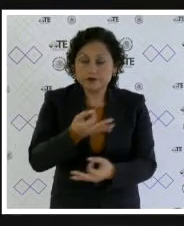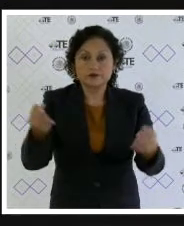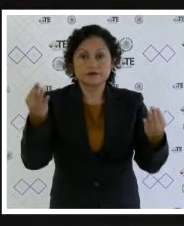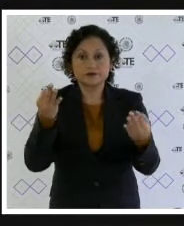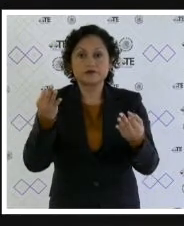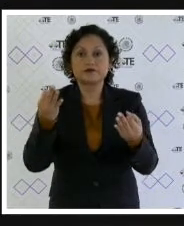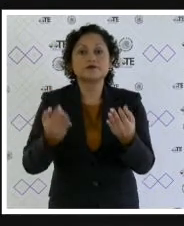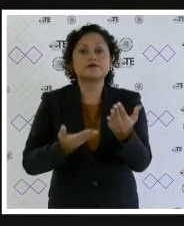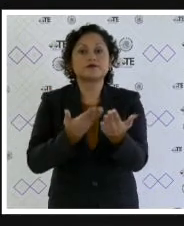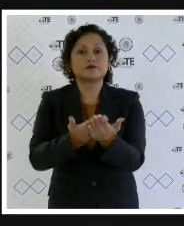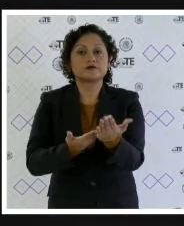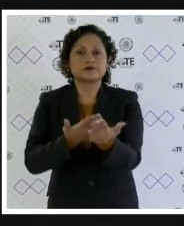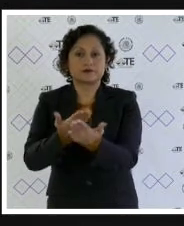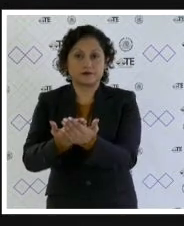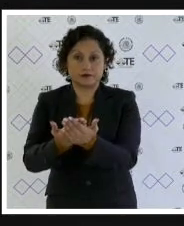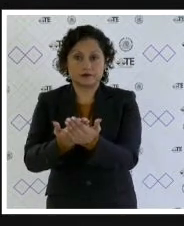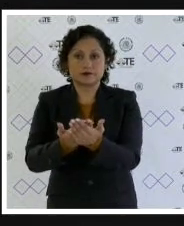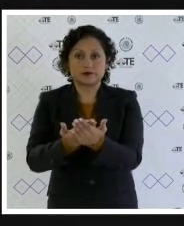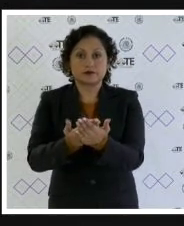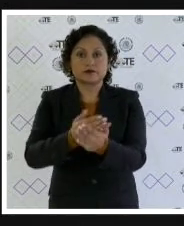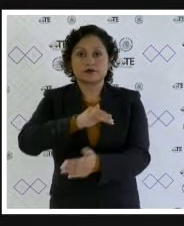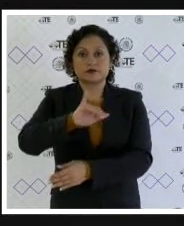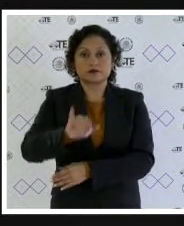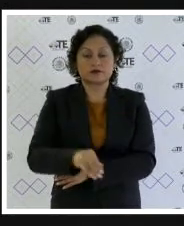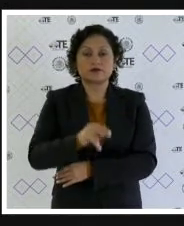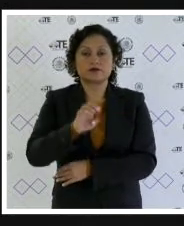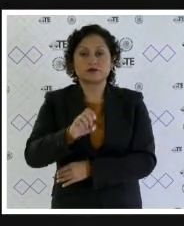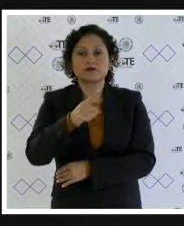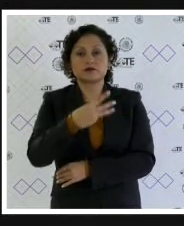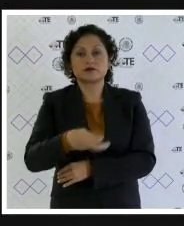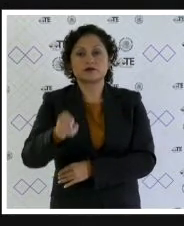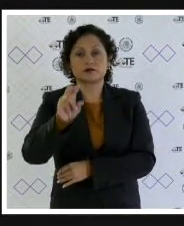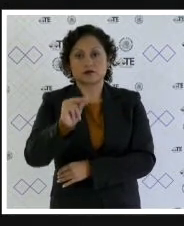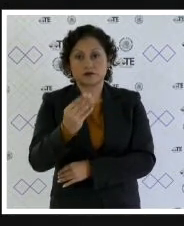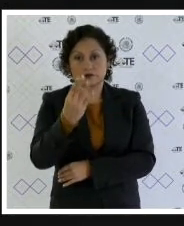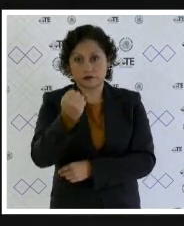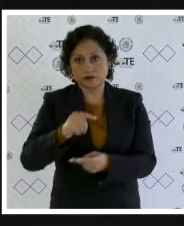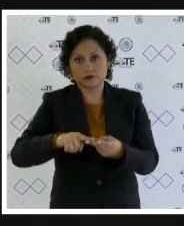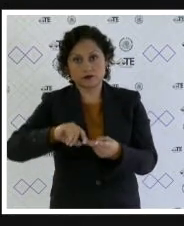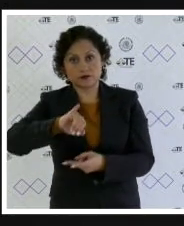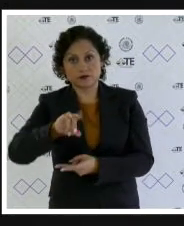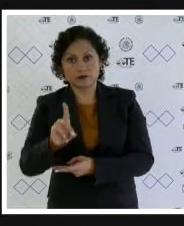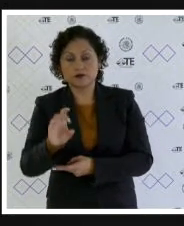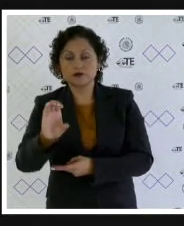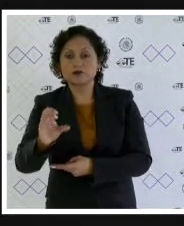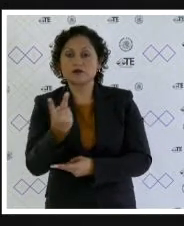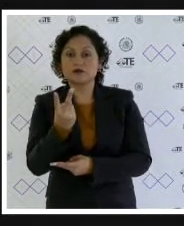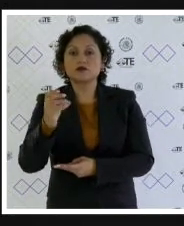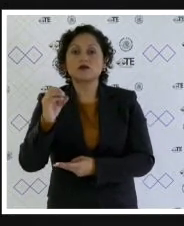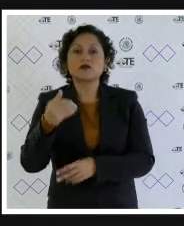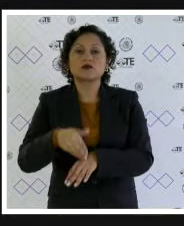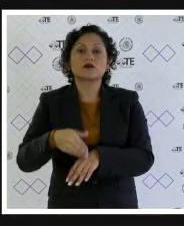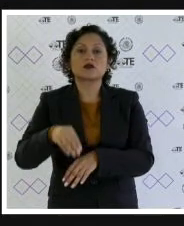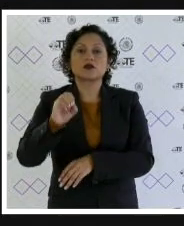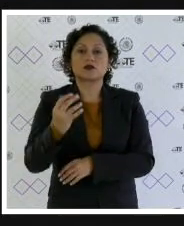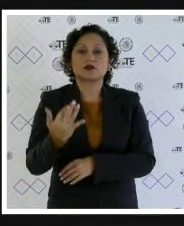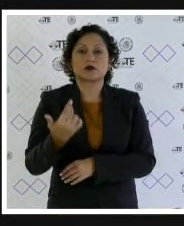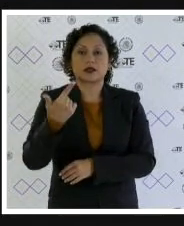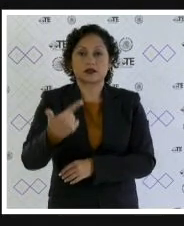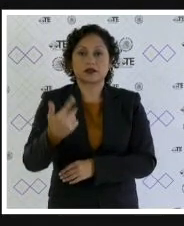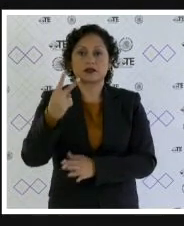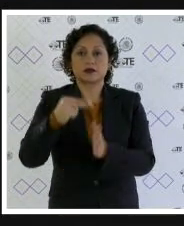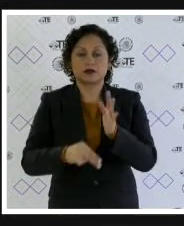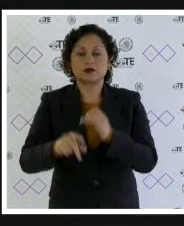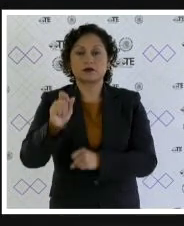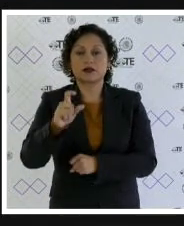los proyectos de resolución del juicio electoral 389 y el juicio de la ciudadanía 057 de este año han sido aprobados